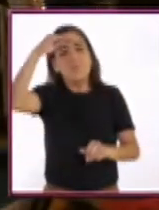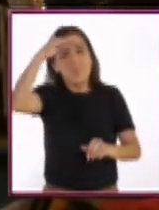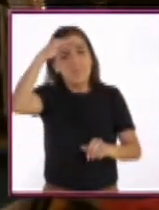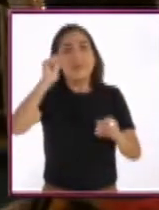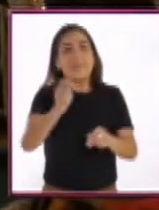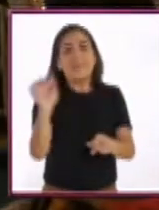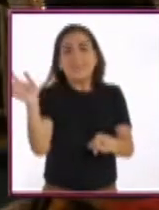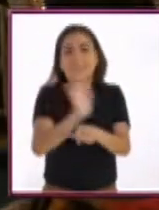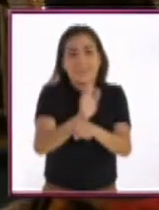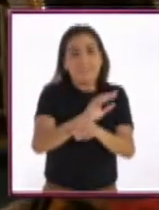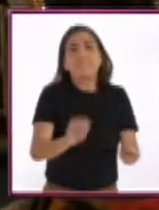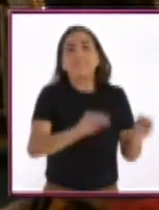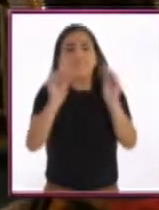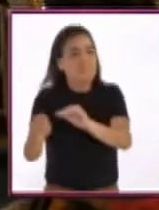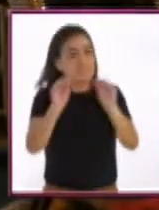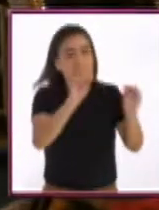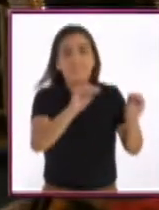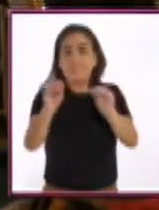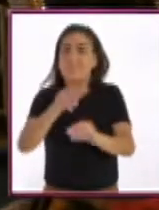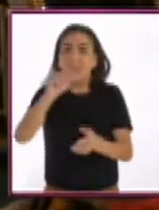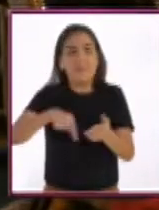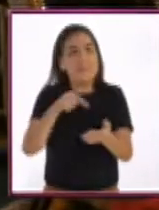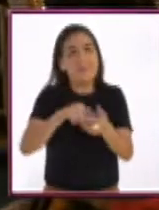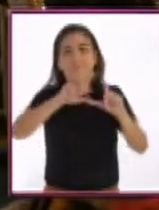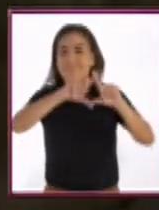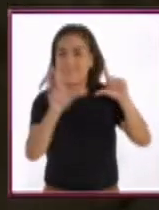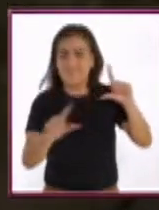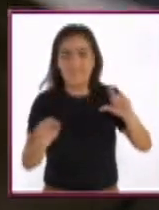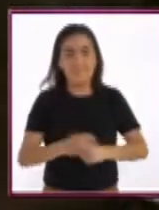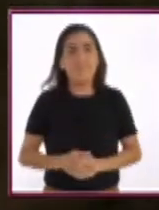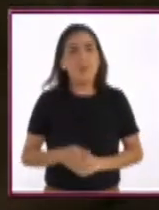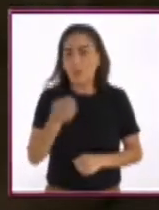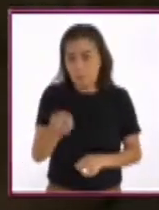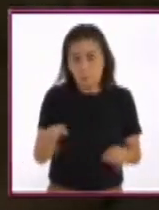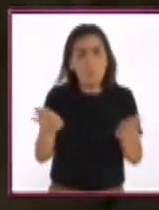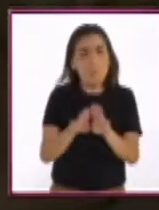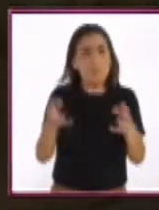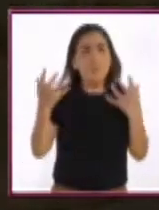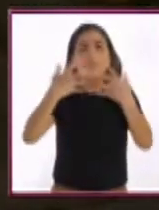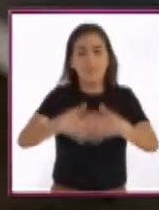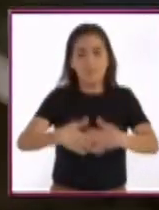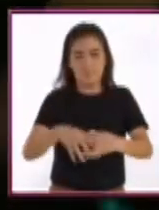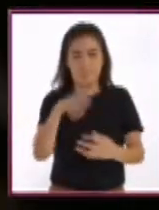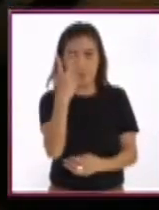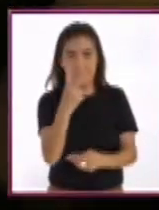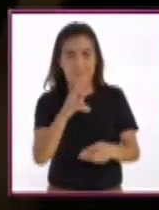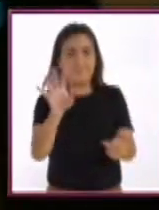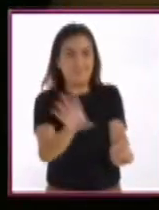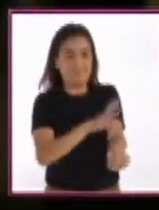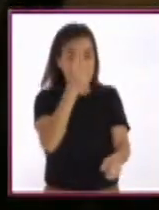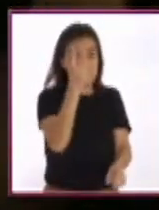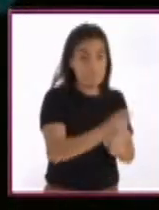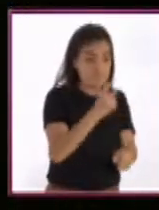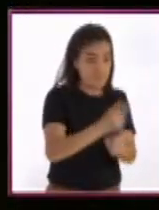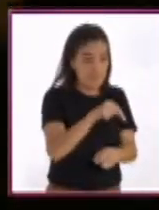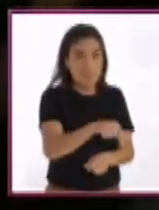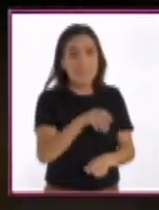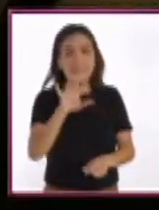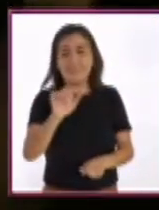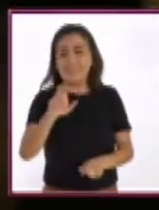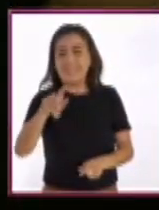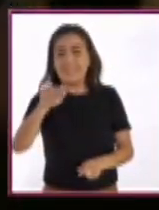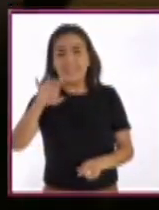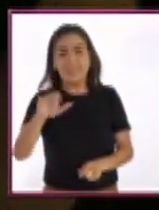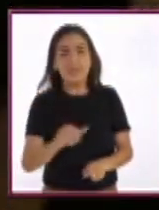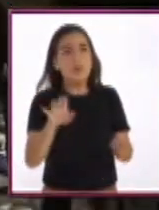que sirviera para poder llevar cine a cualquier lugar. Mira, este sistema funciona con dos tipos de energía. La